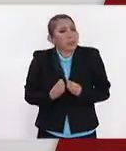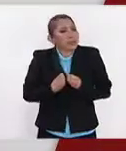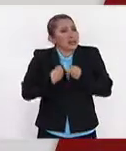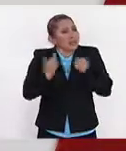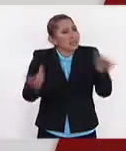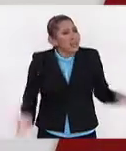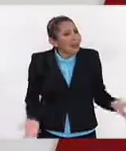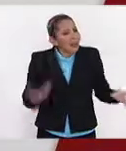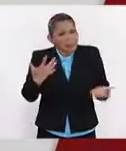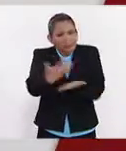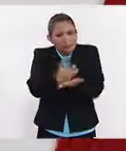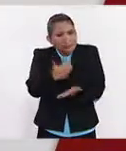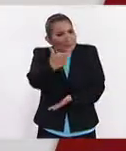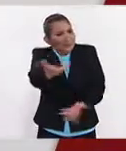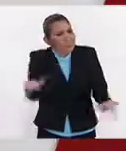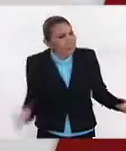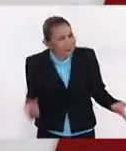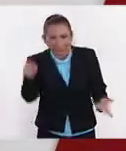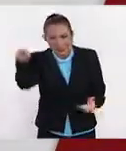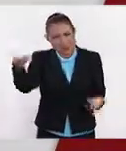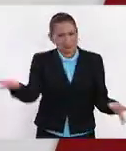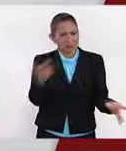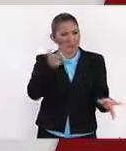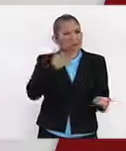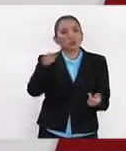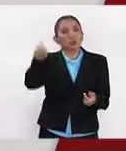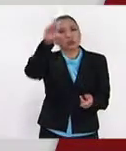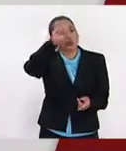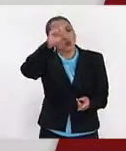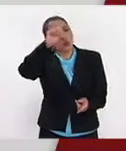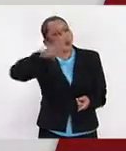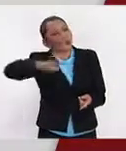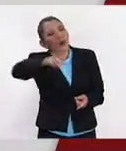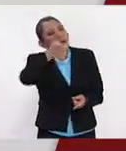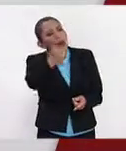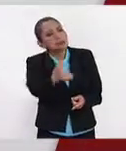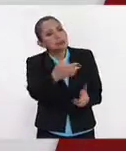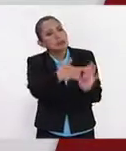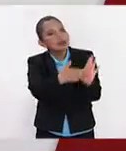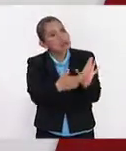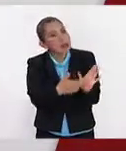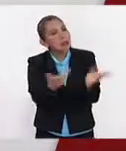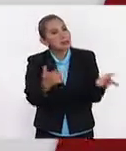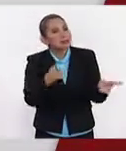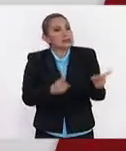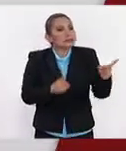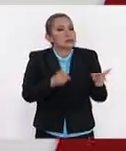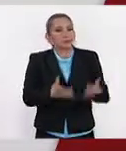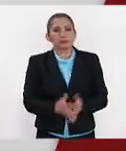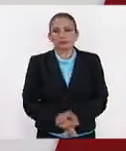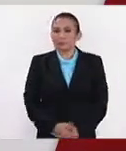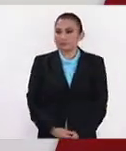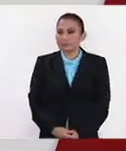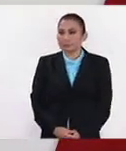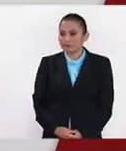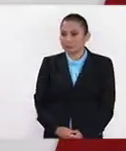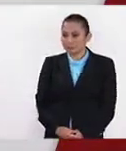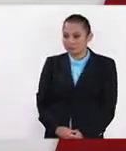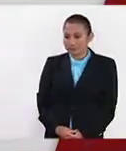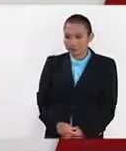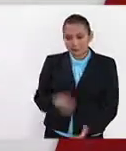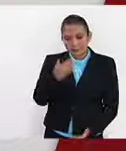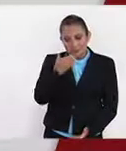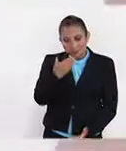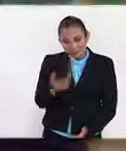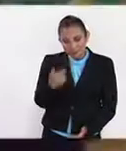tu vida? Etcétera, etcétera. ¿Tú qué le recomiendas bajo esta premisa, bajo esta inquietud? Bien,